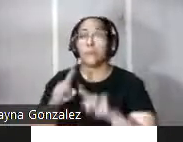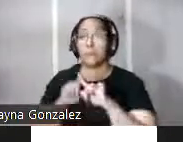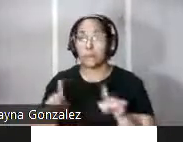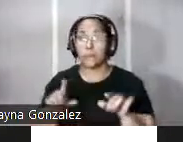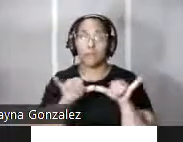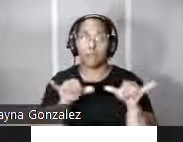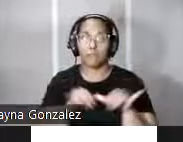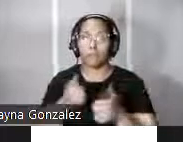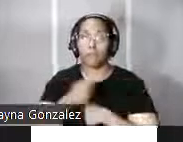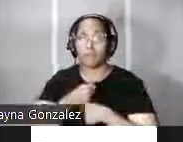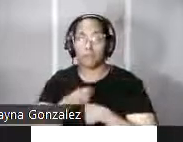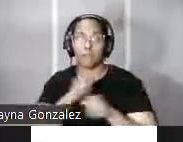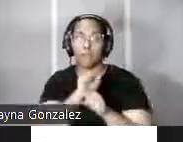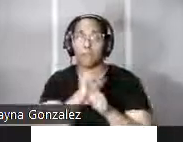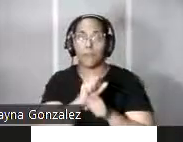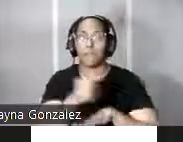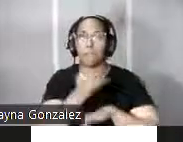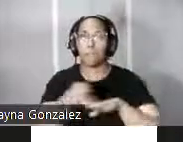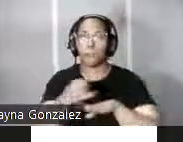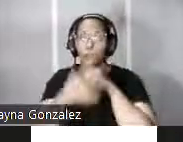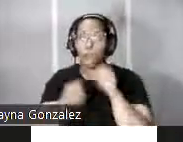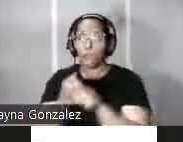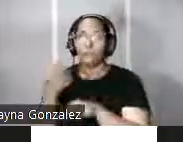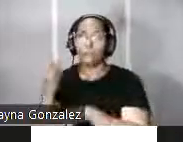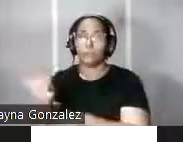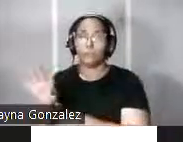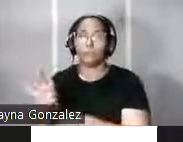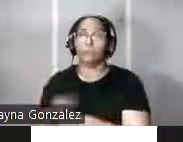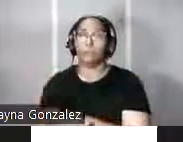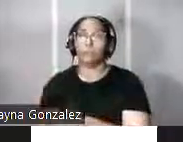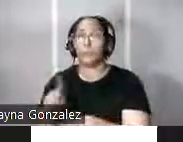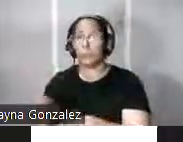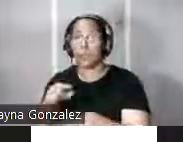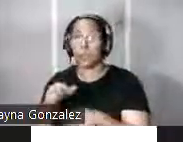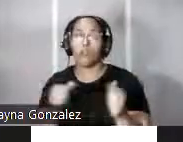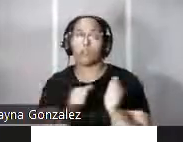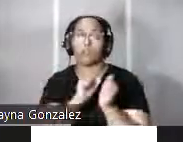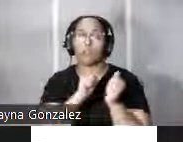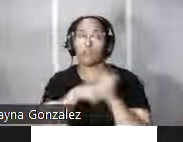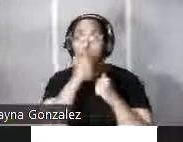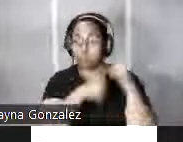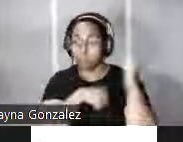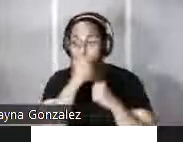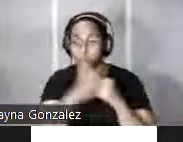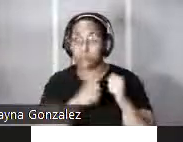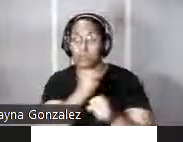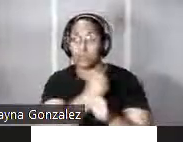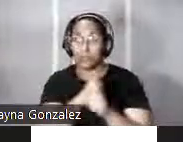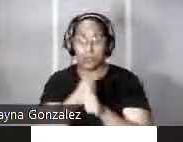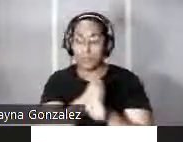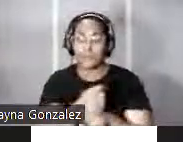militares que trabajaron en la isla en el siglo XIX no solamente se dedicaron a la construcción de obras defensivas sino que también